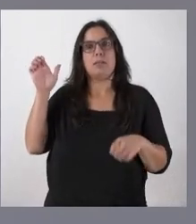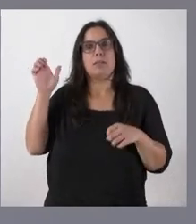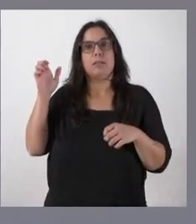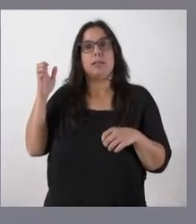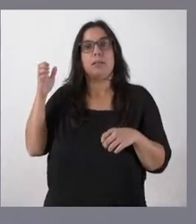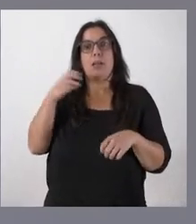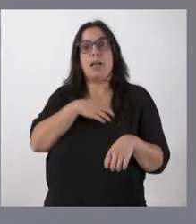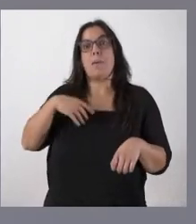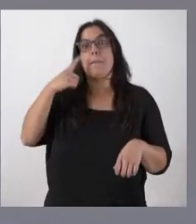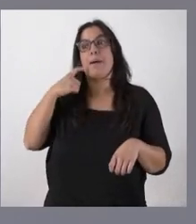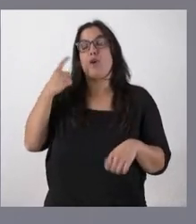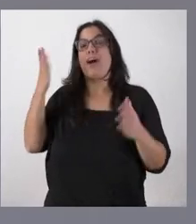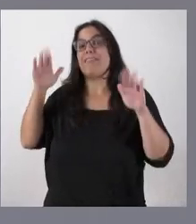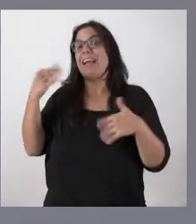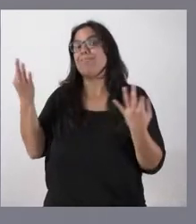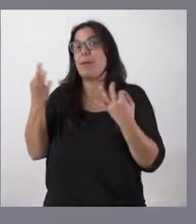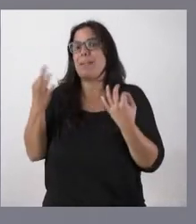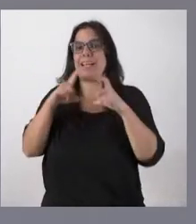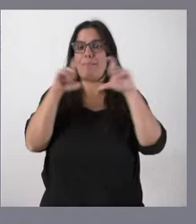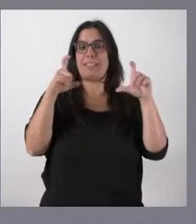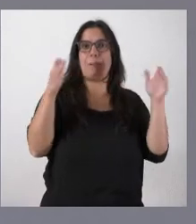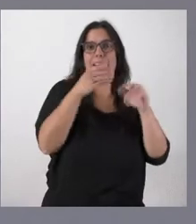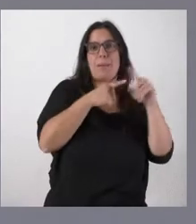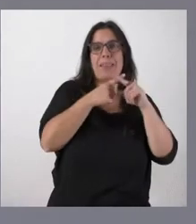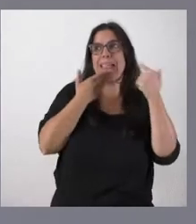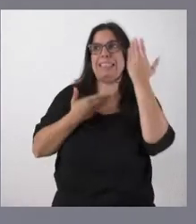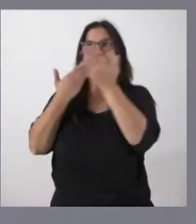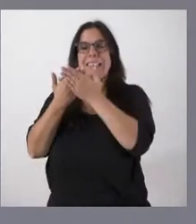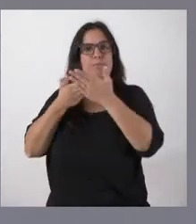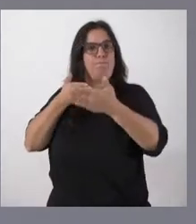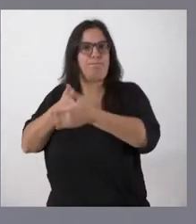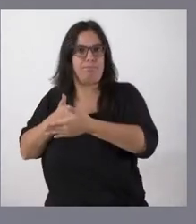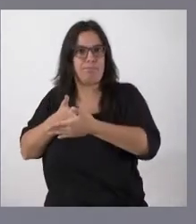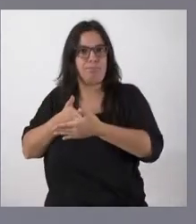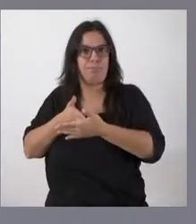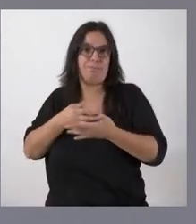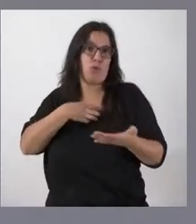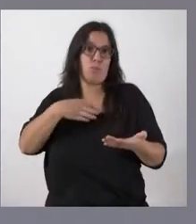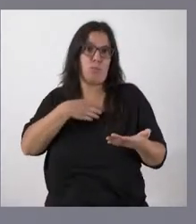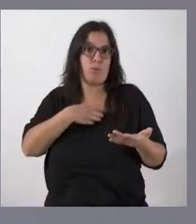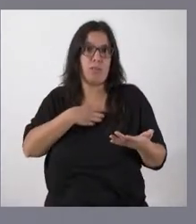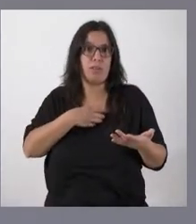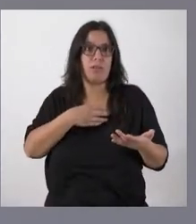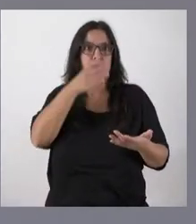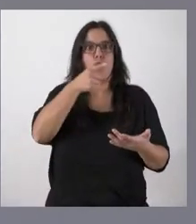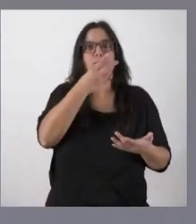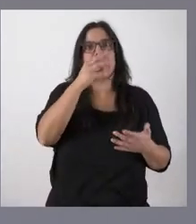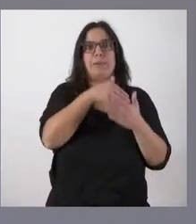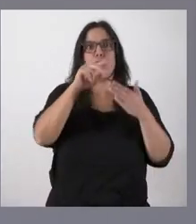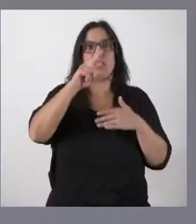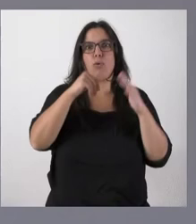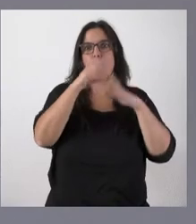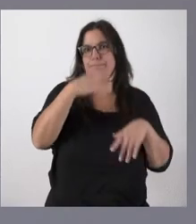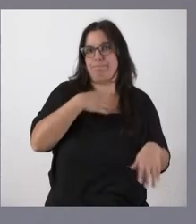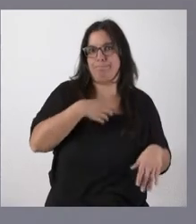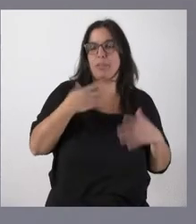excluir a las pymes del acceso a ese tipo de créditos por no poder pedir créditos superiores a los 30 millones de euros. La Junta de Castilla y